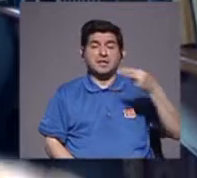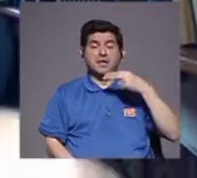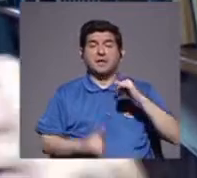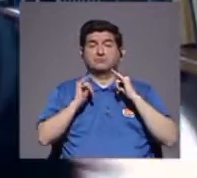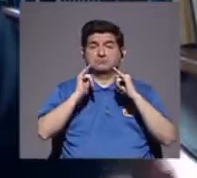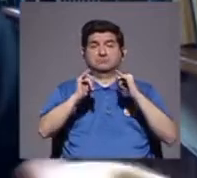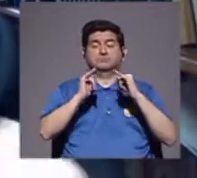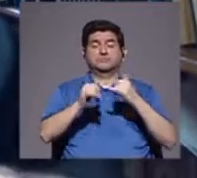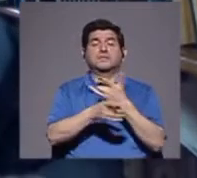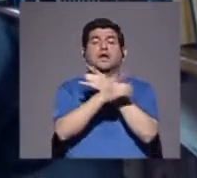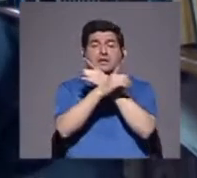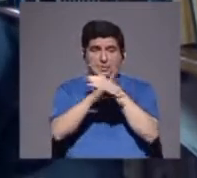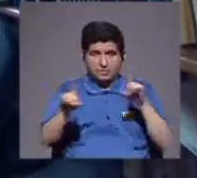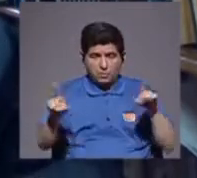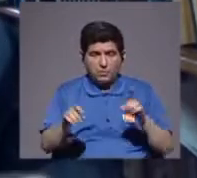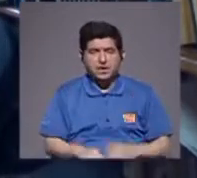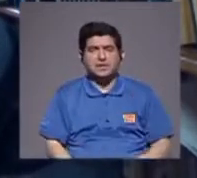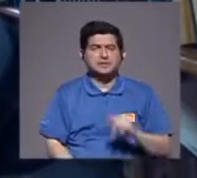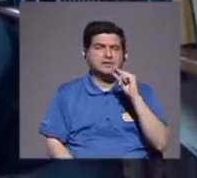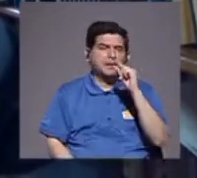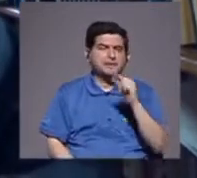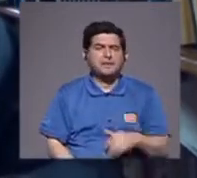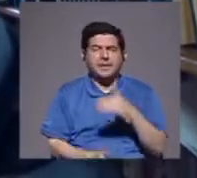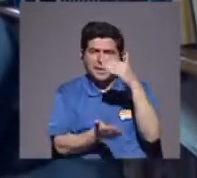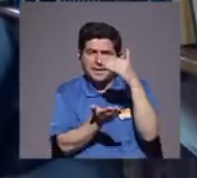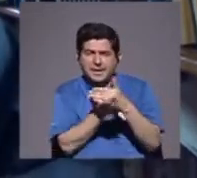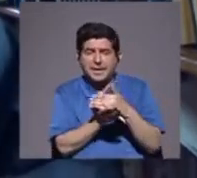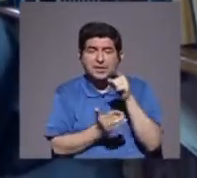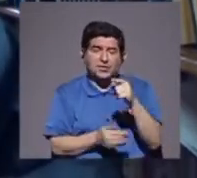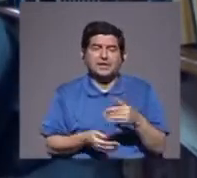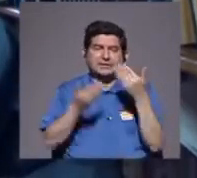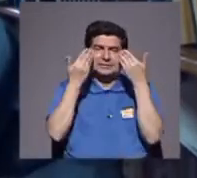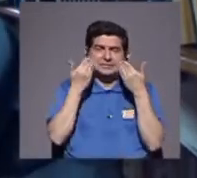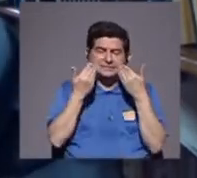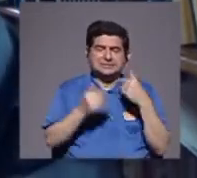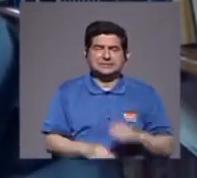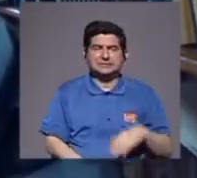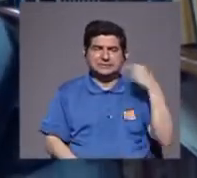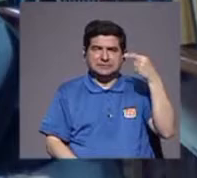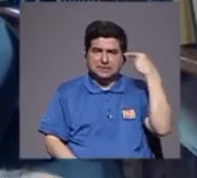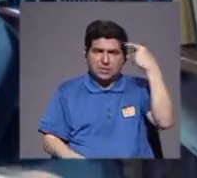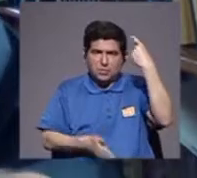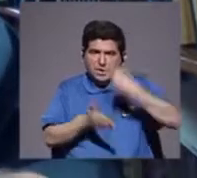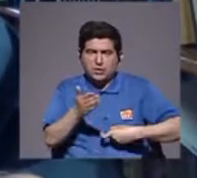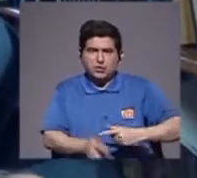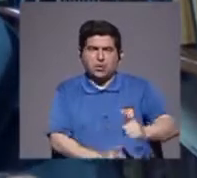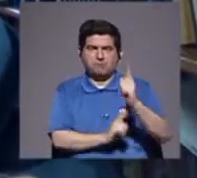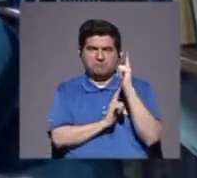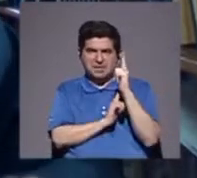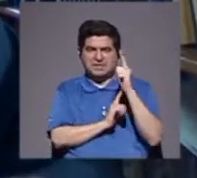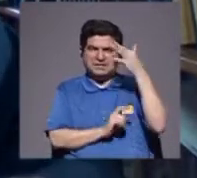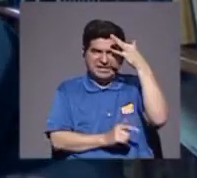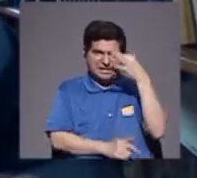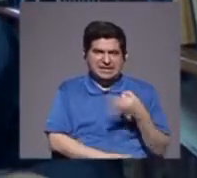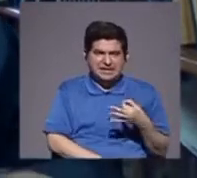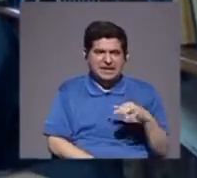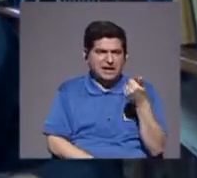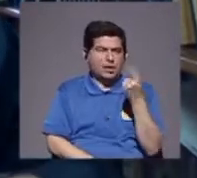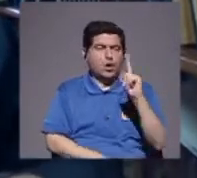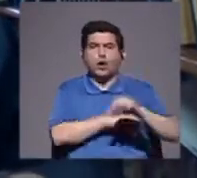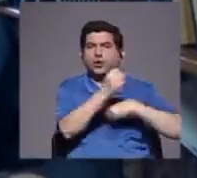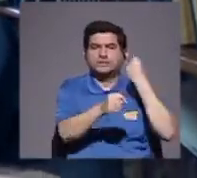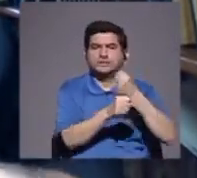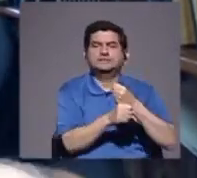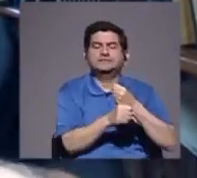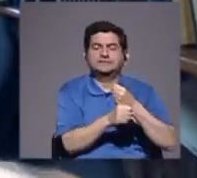de democracia, con un pequeño interludio triste de ellos, de dictadura militar, un interludio si no me equivoco, de 11 años,